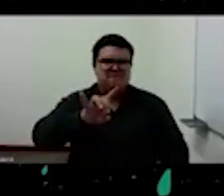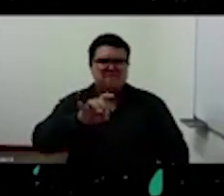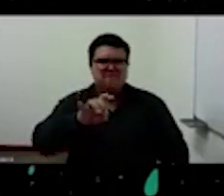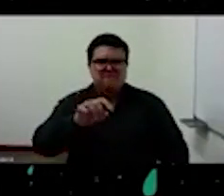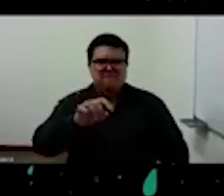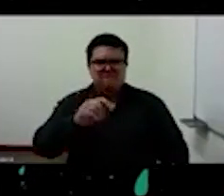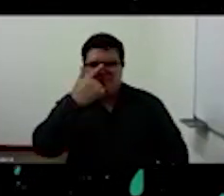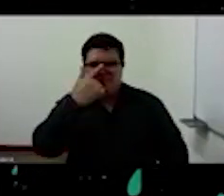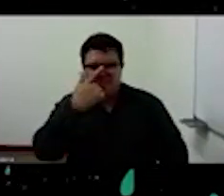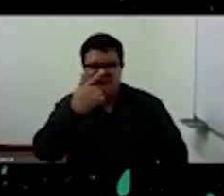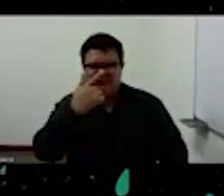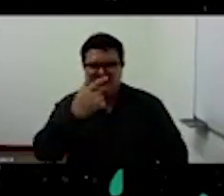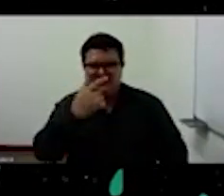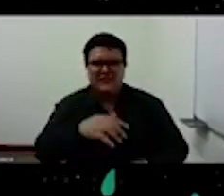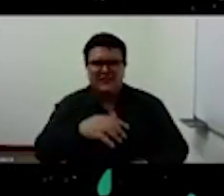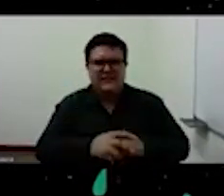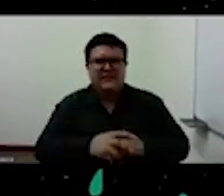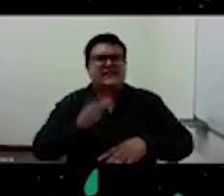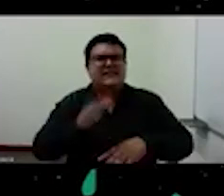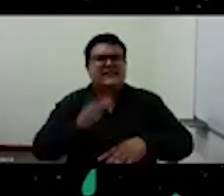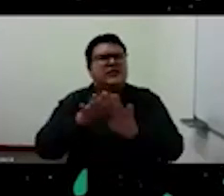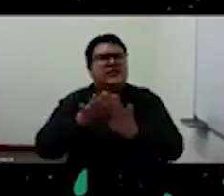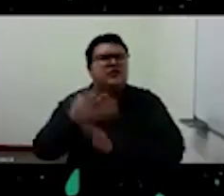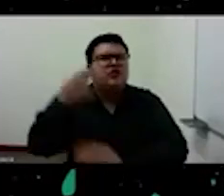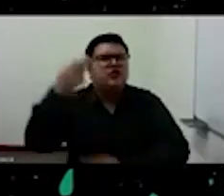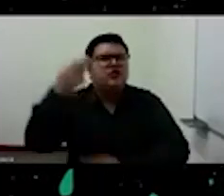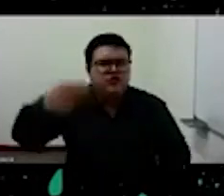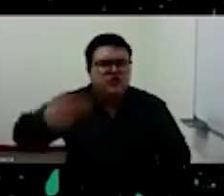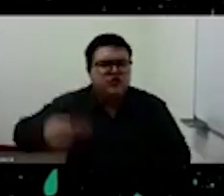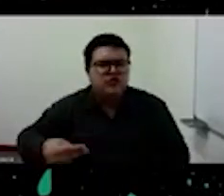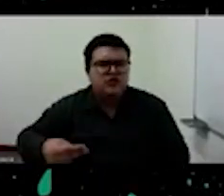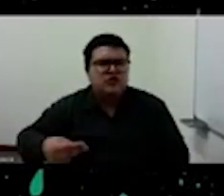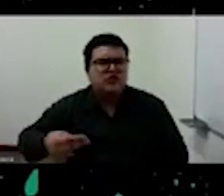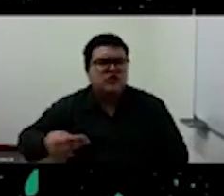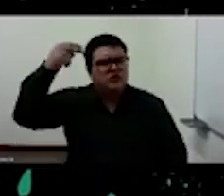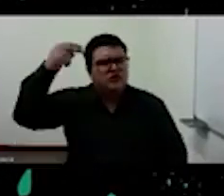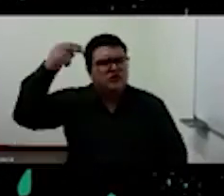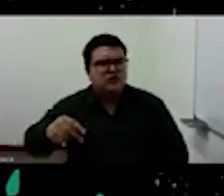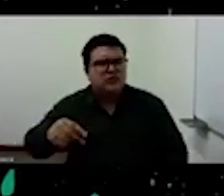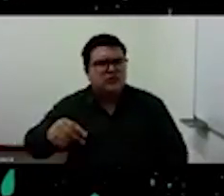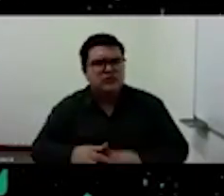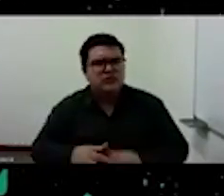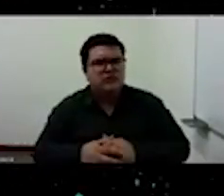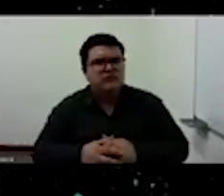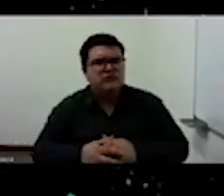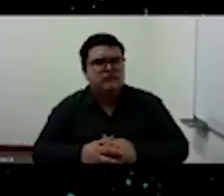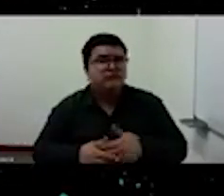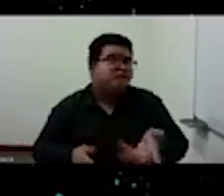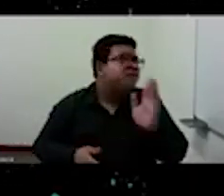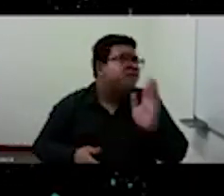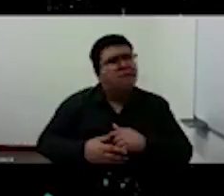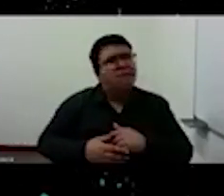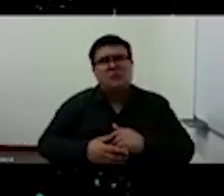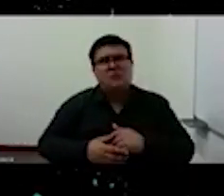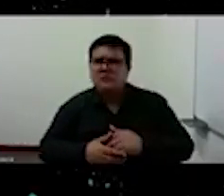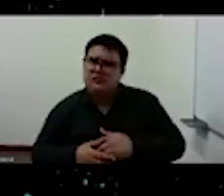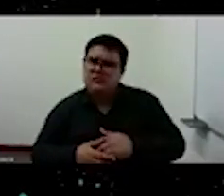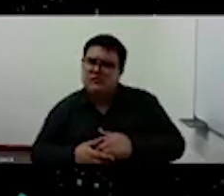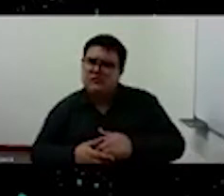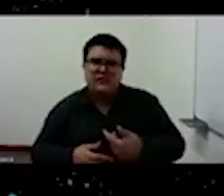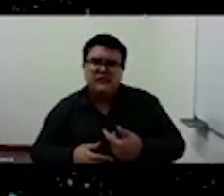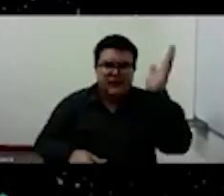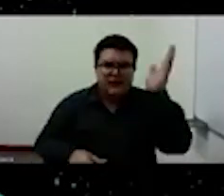una historia que filósoficamente